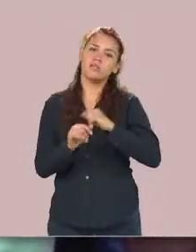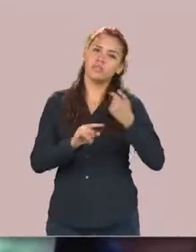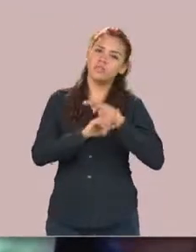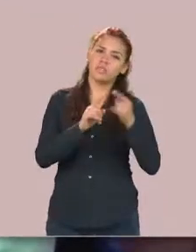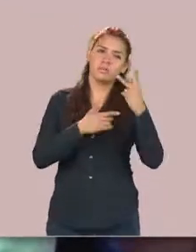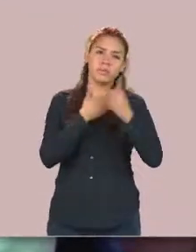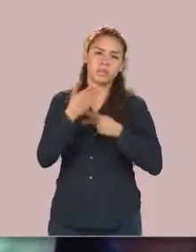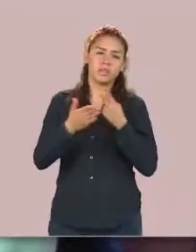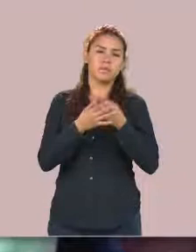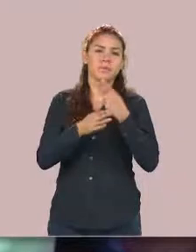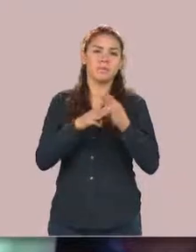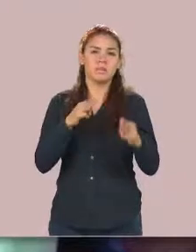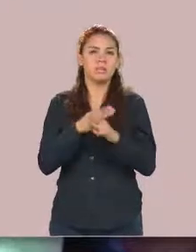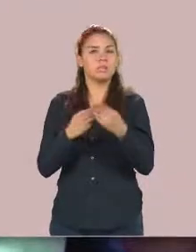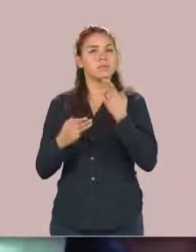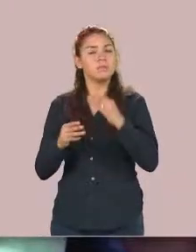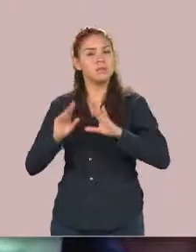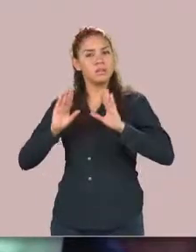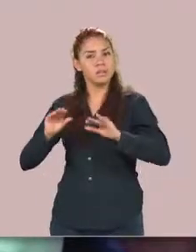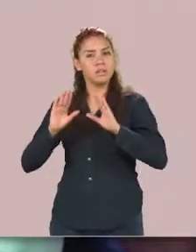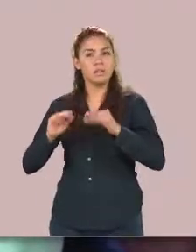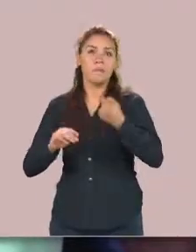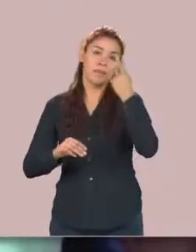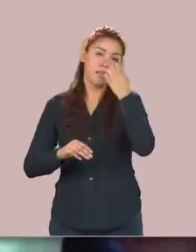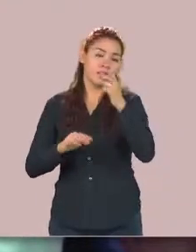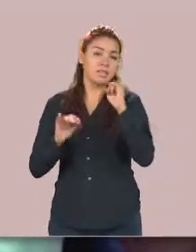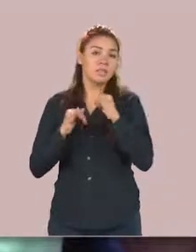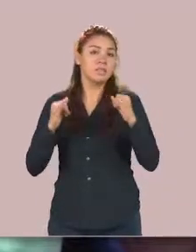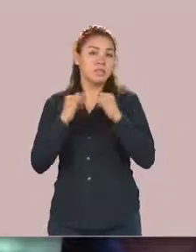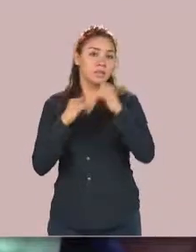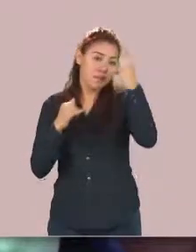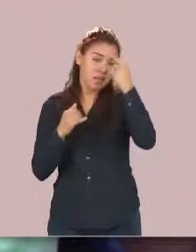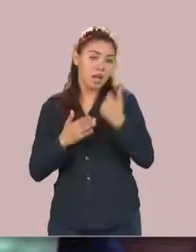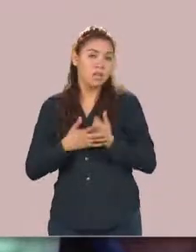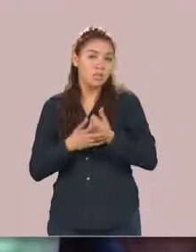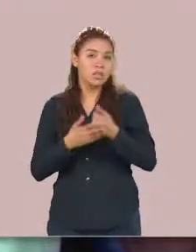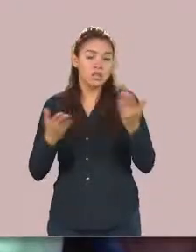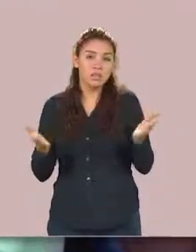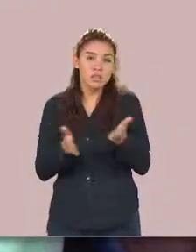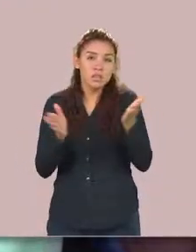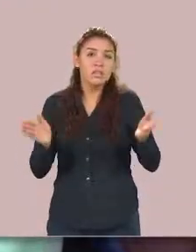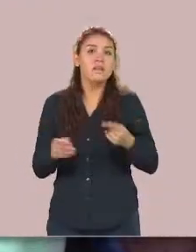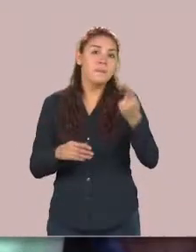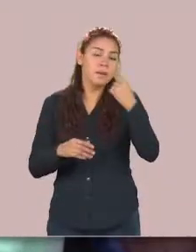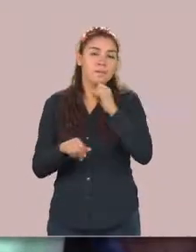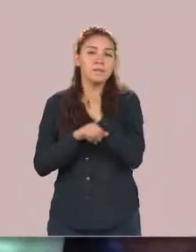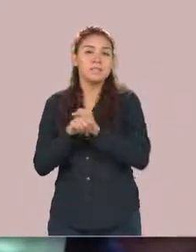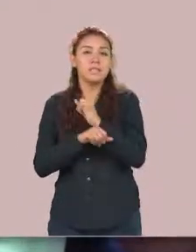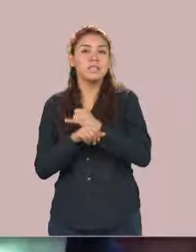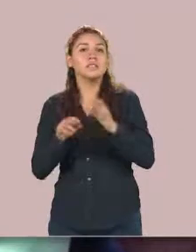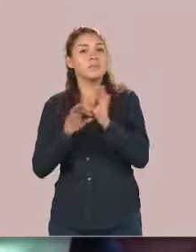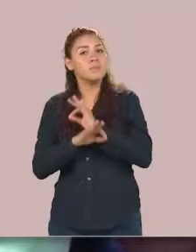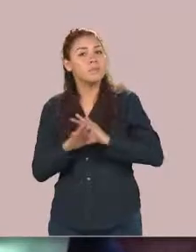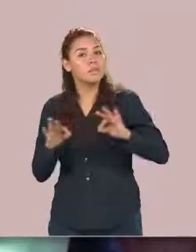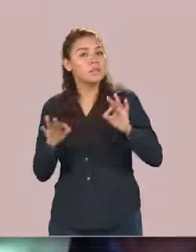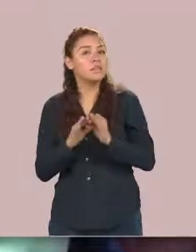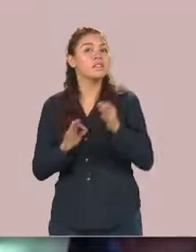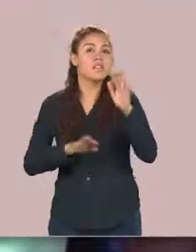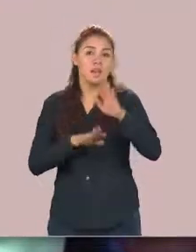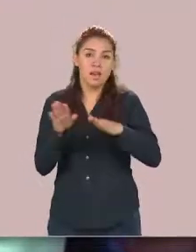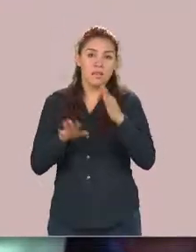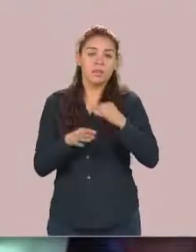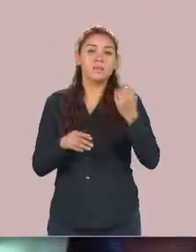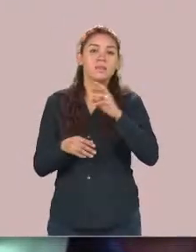institución para poder fomentar la investigación y obviamente investigación pertinente que se aplique en casos que ayuden a la solución de